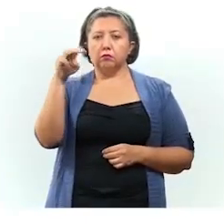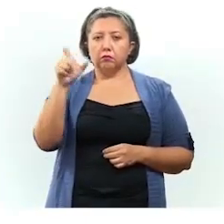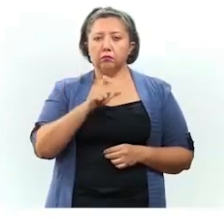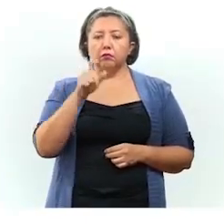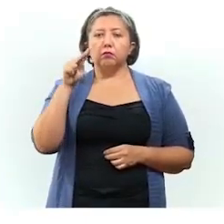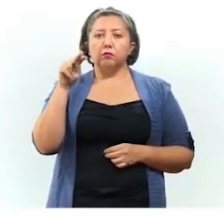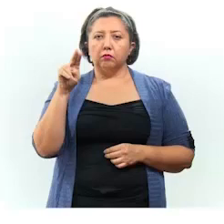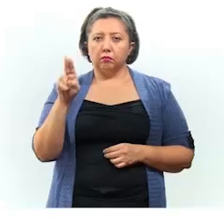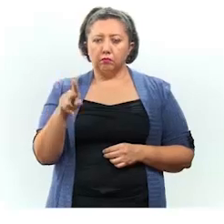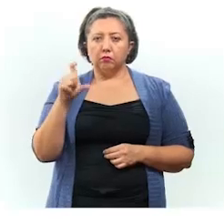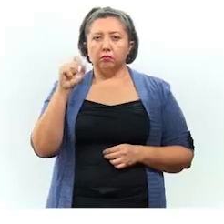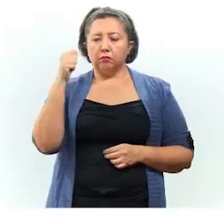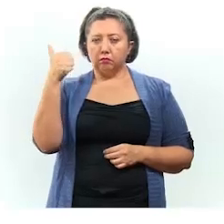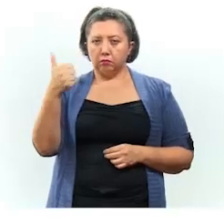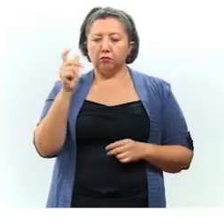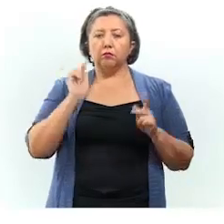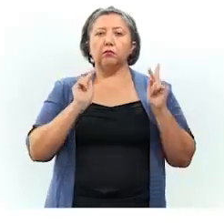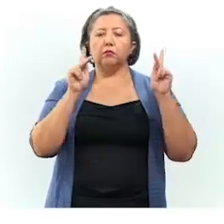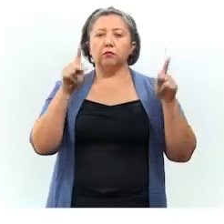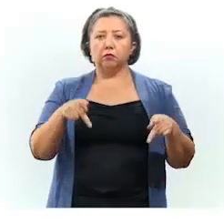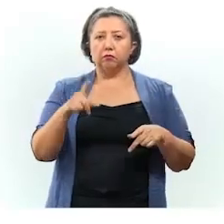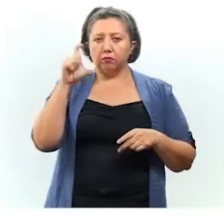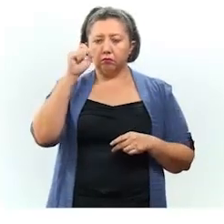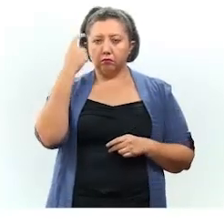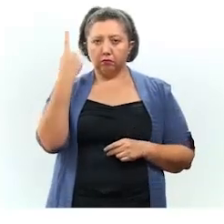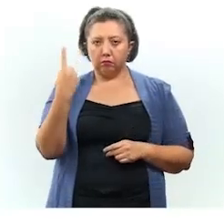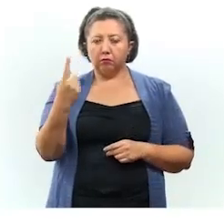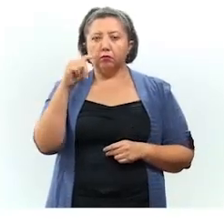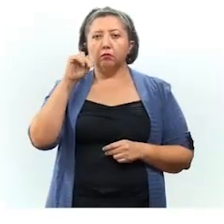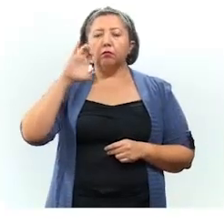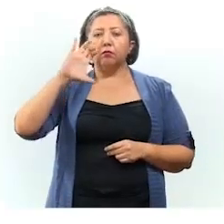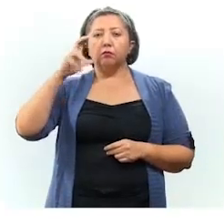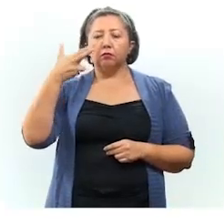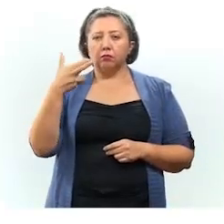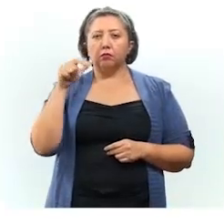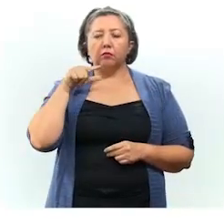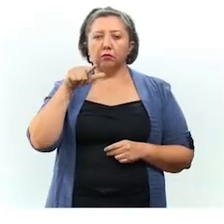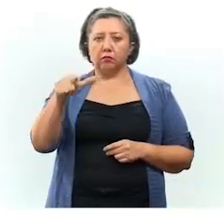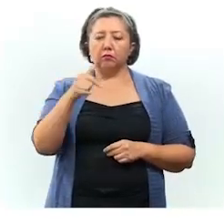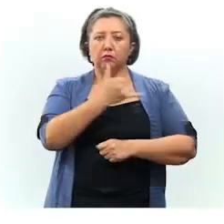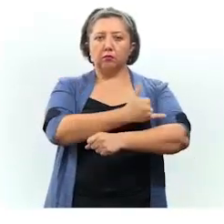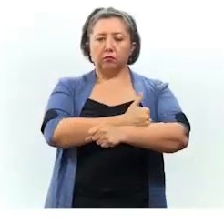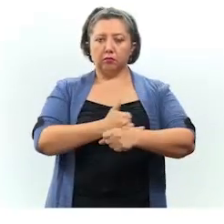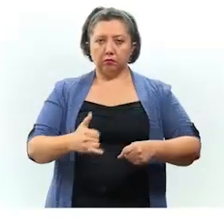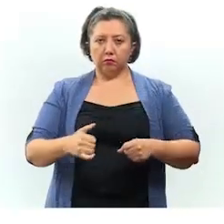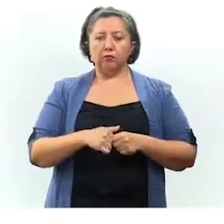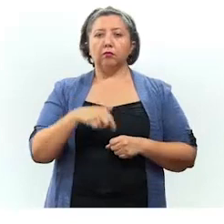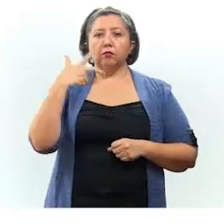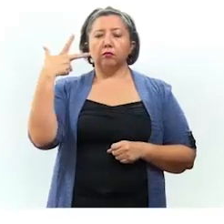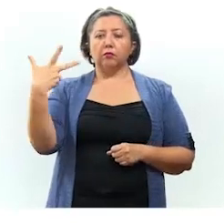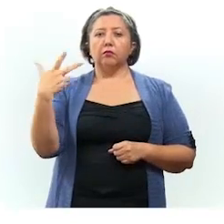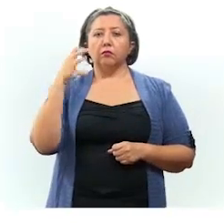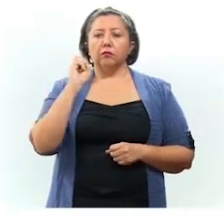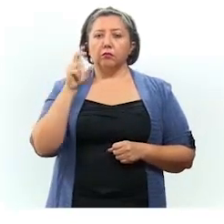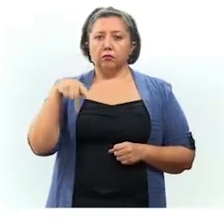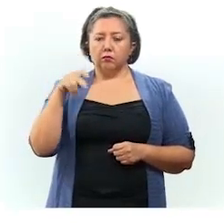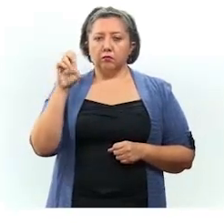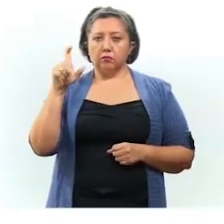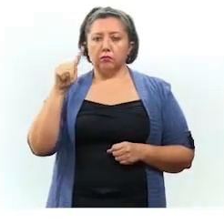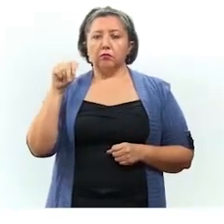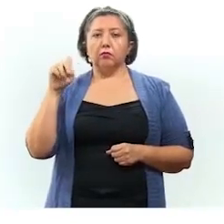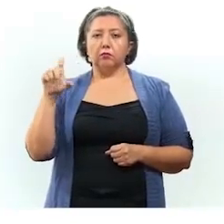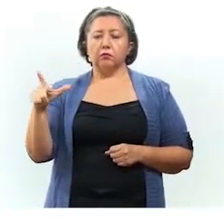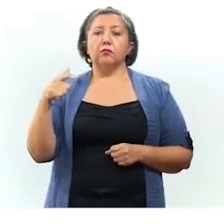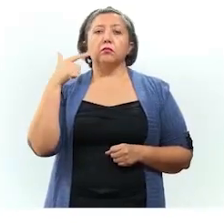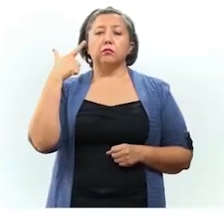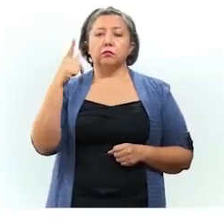Mashcanú, veintiséis en Progreso, veintiuno en Tecó, diecisiete en Nizamal, ocho en Concal y Motul,